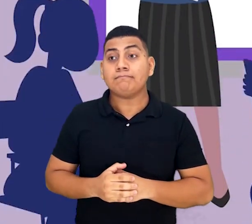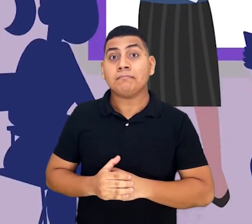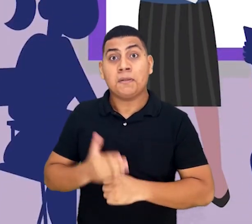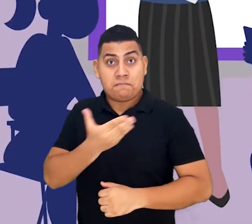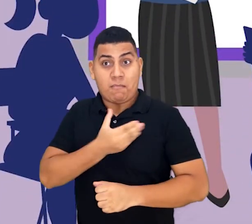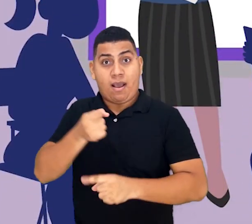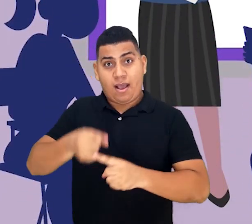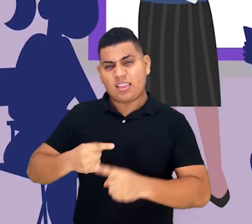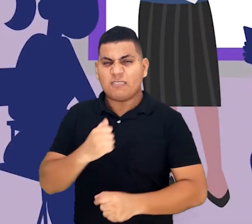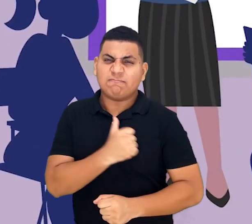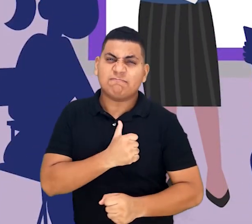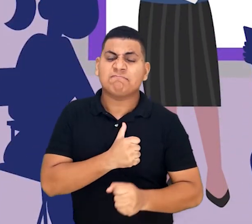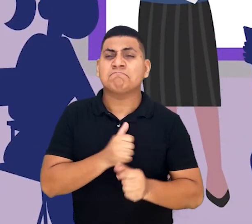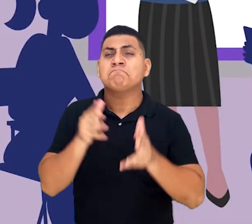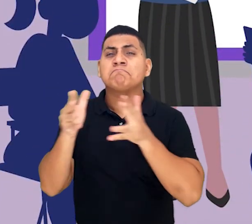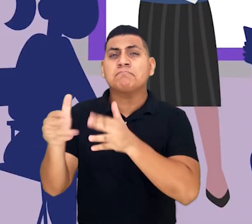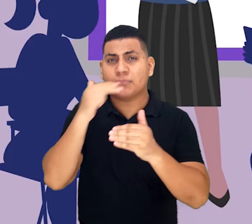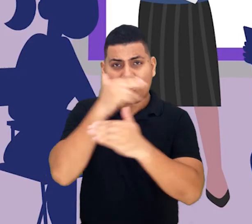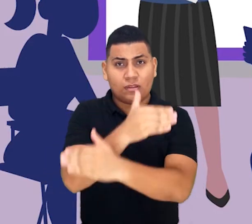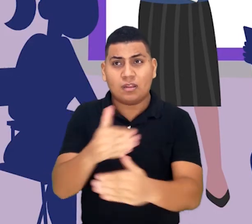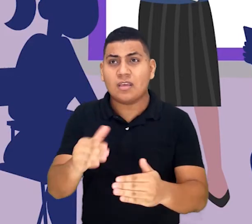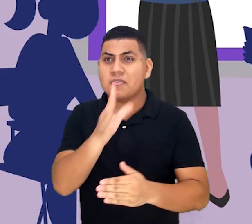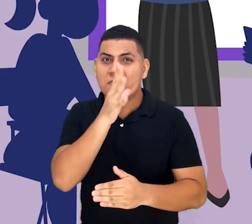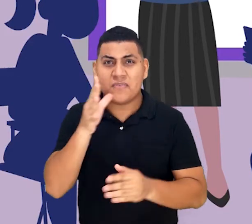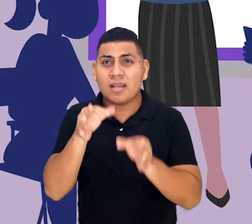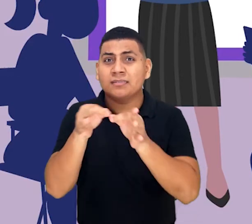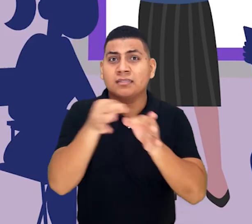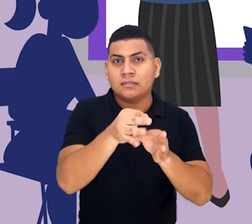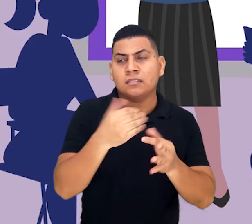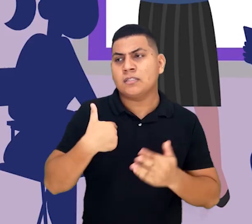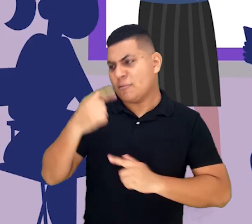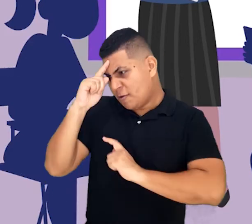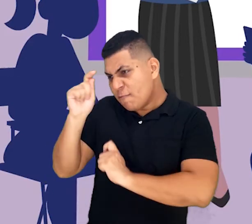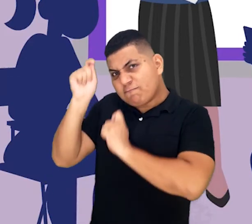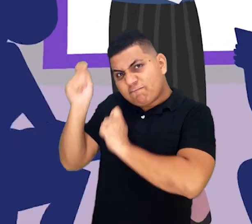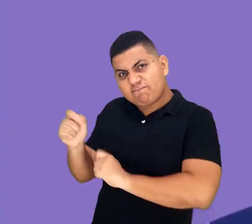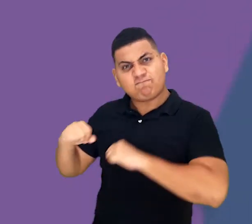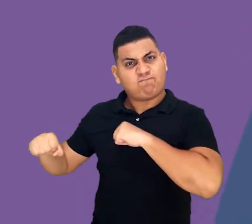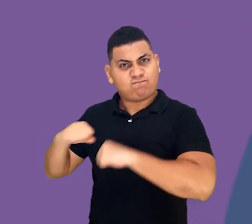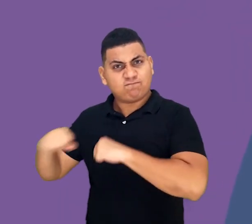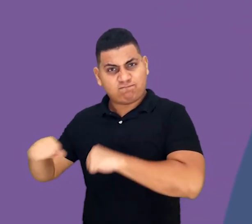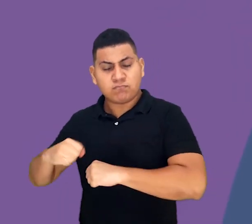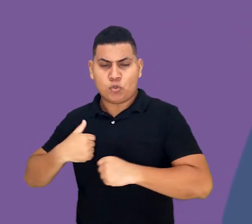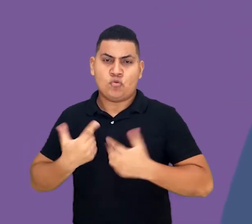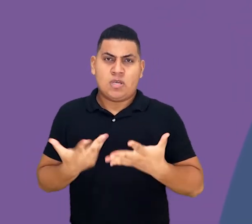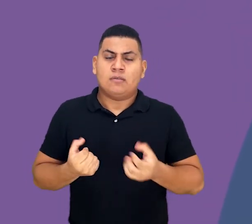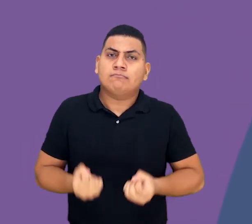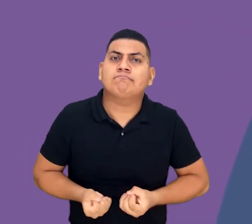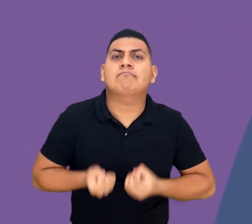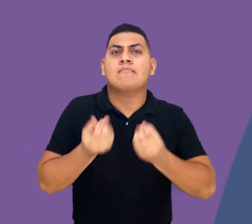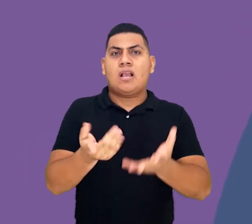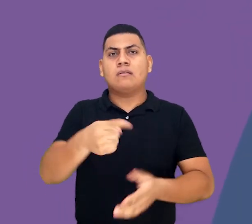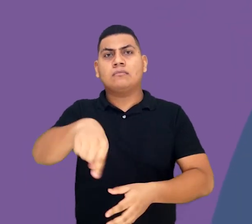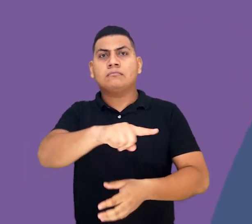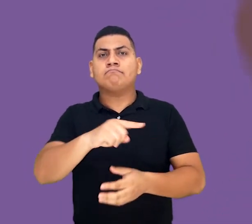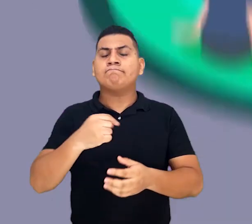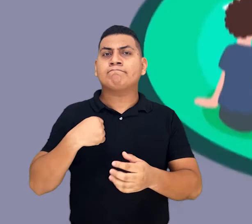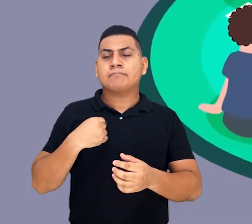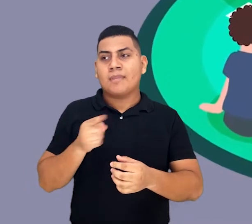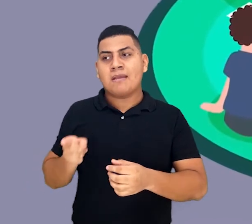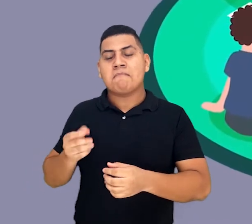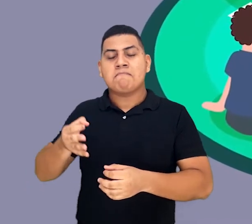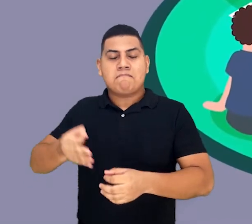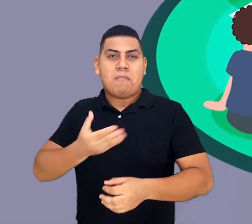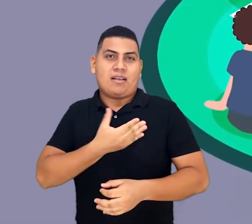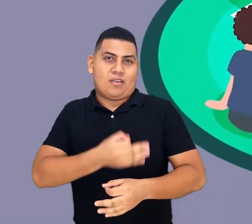fue educar a los niños en las veredas hoy en honor a su memoria quiero poder aportarles a ustedes porque sé que eso la haría feliz